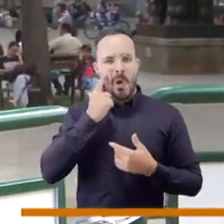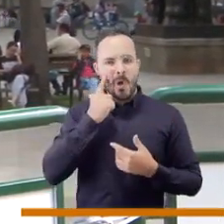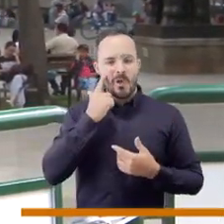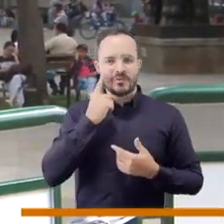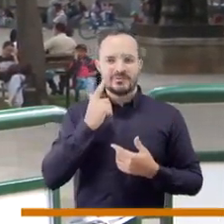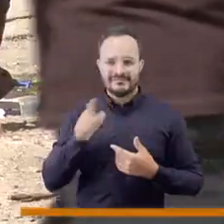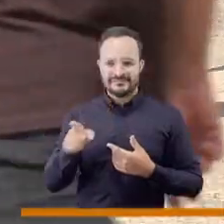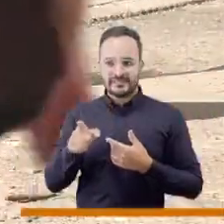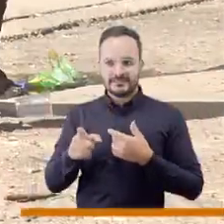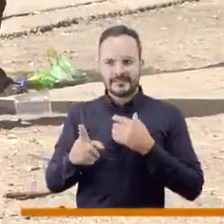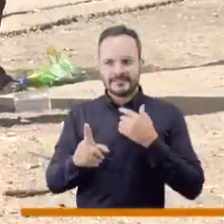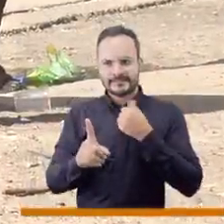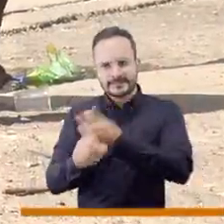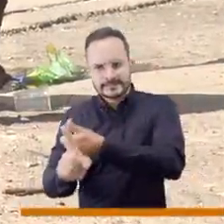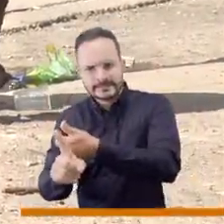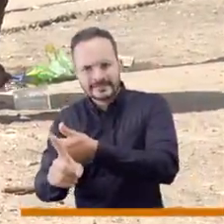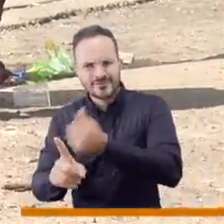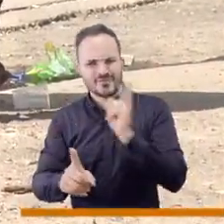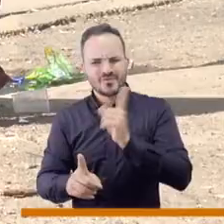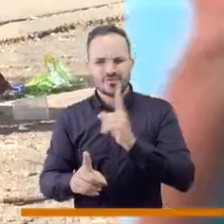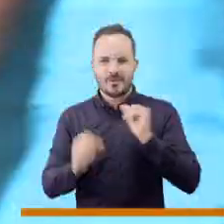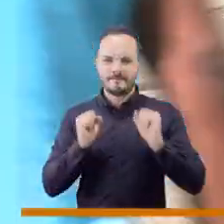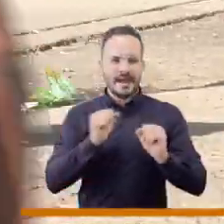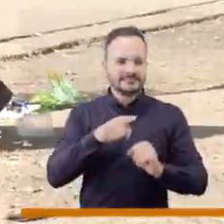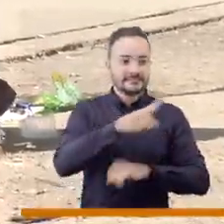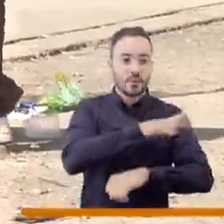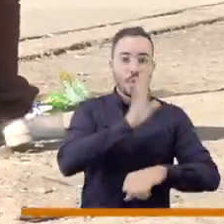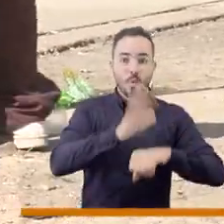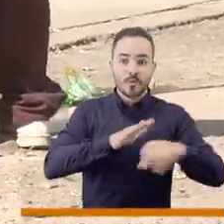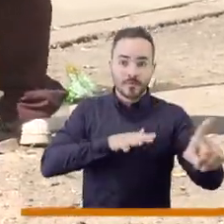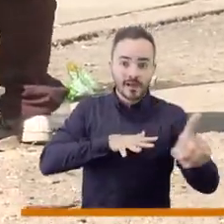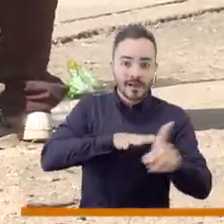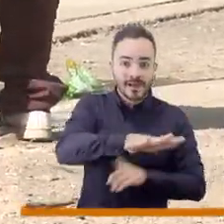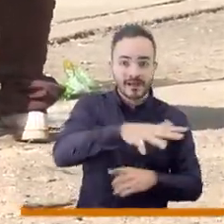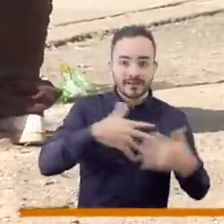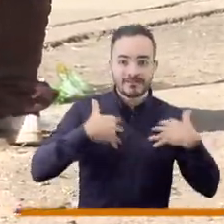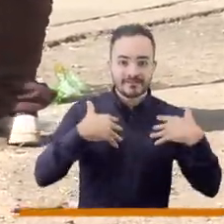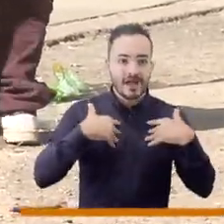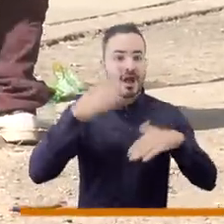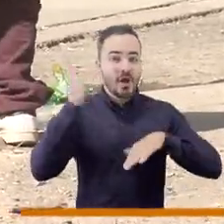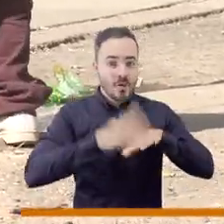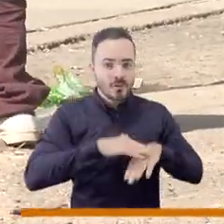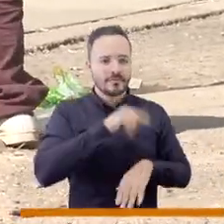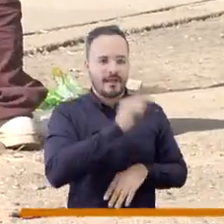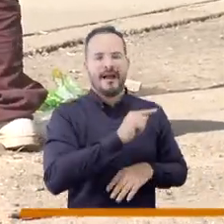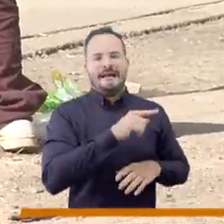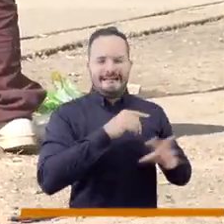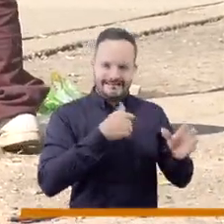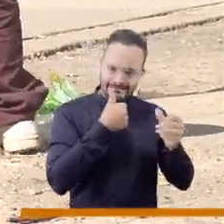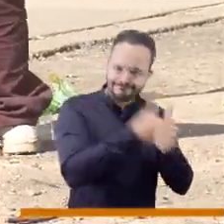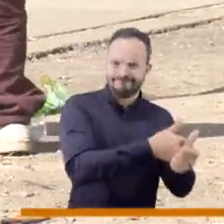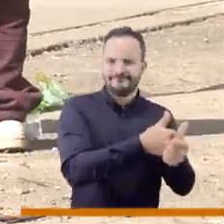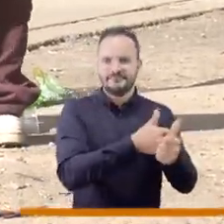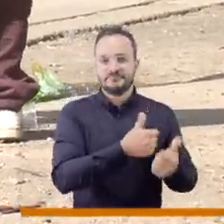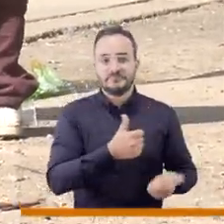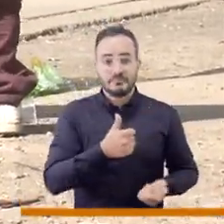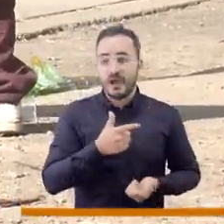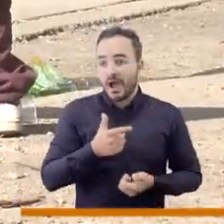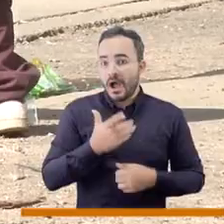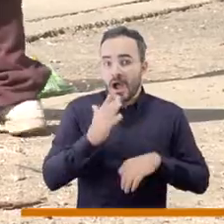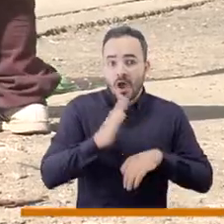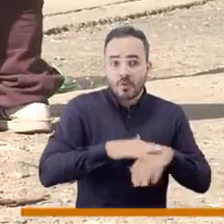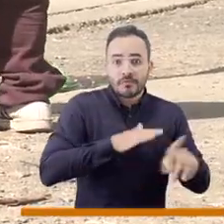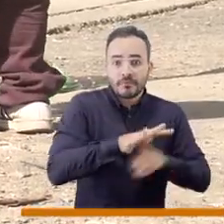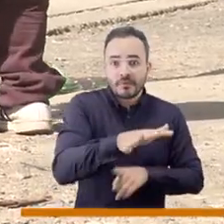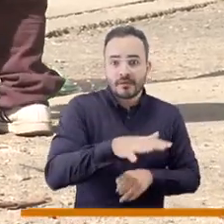atacamos son las víctimas, no, lo que hay que atacar son los victimarios, que son los que los esclavizan